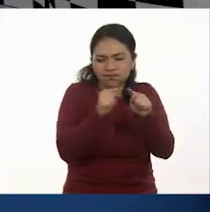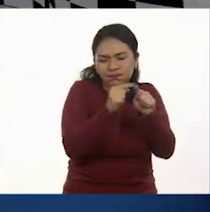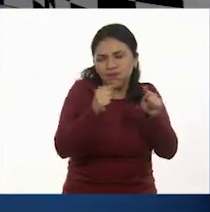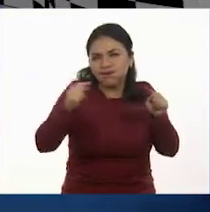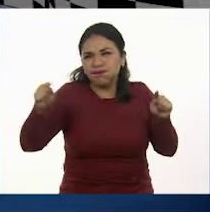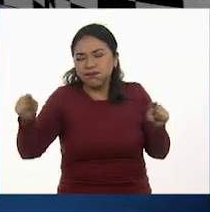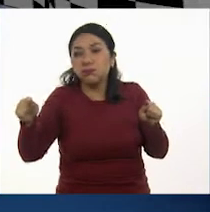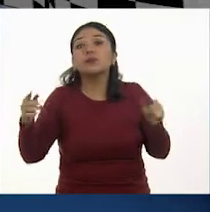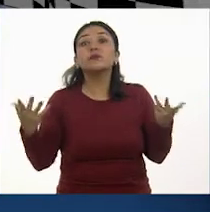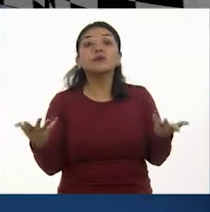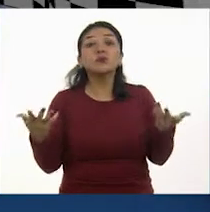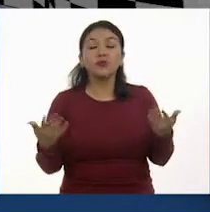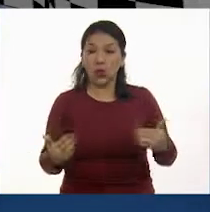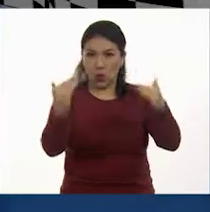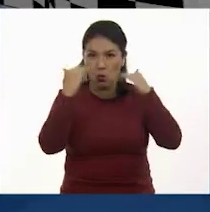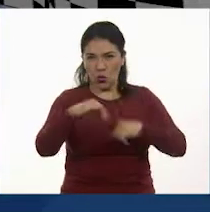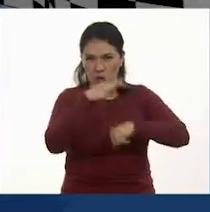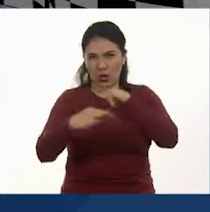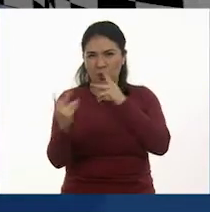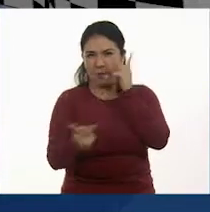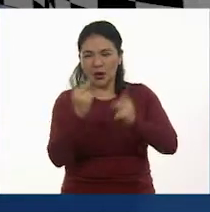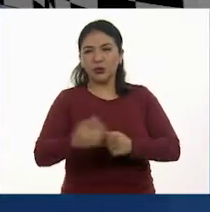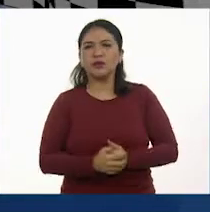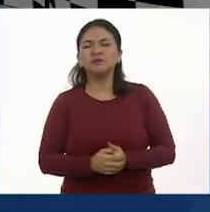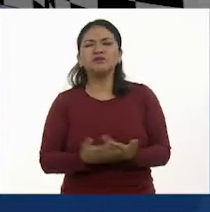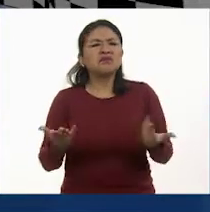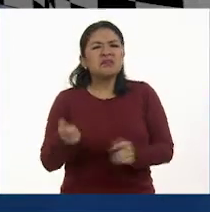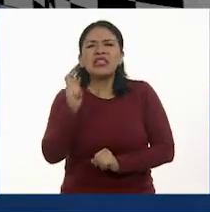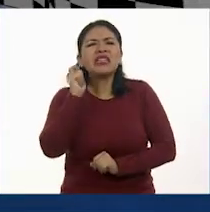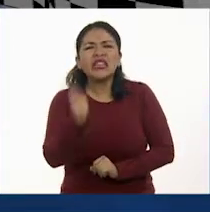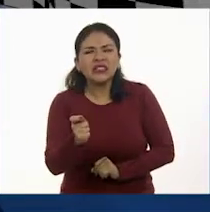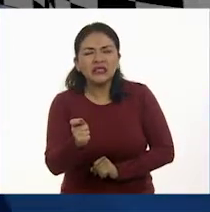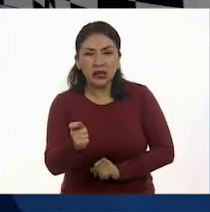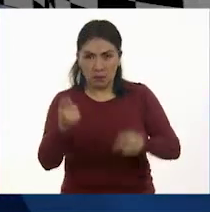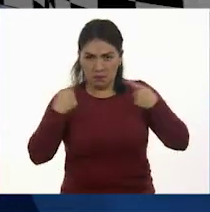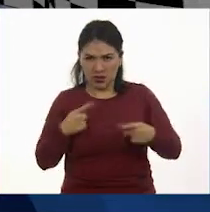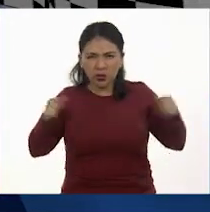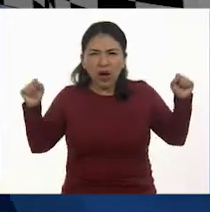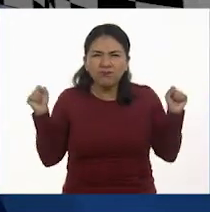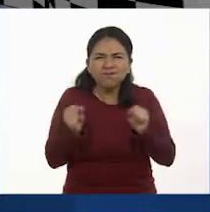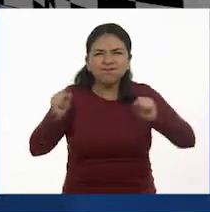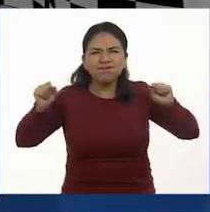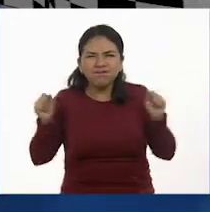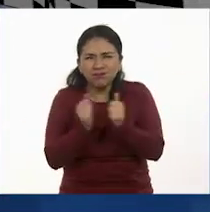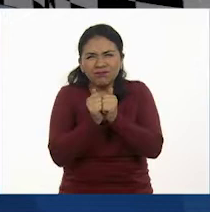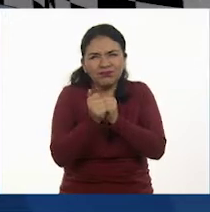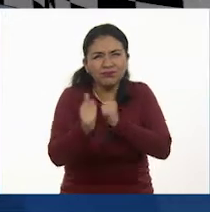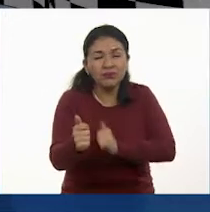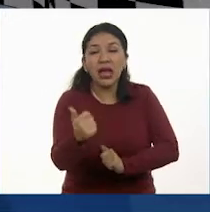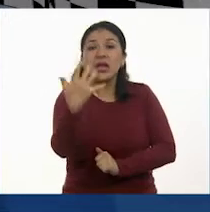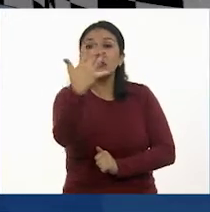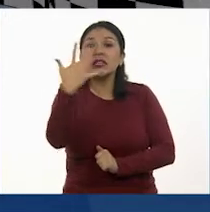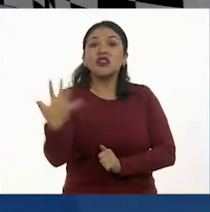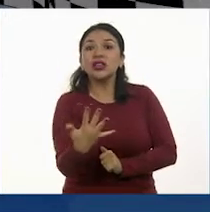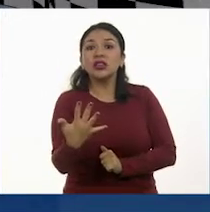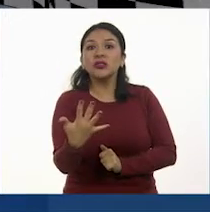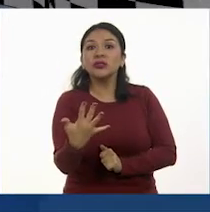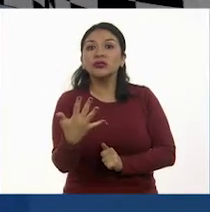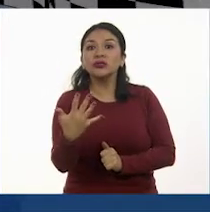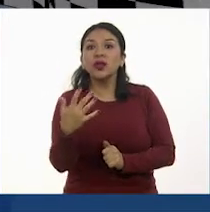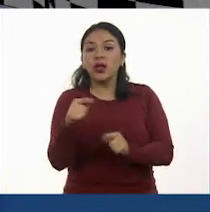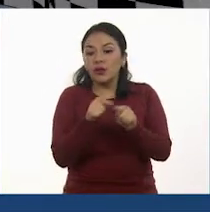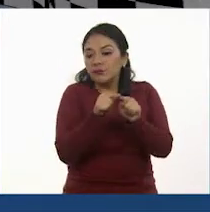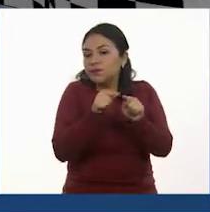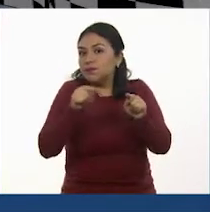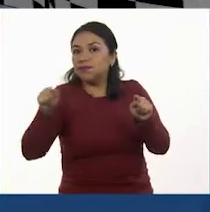Y la última dice, ¿qué significa que un corredor lleve cinco quintos del recorrido?